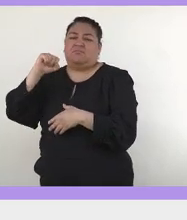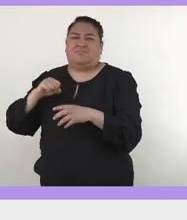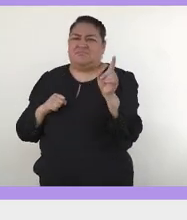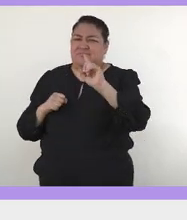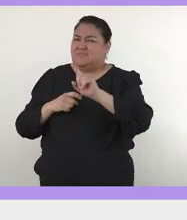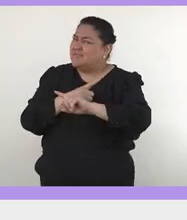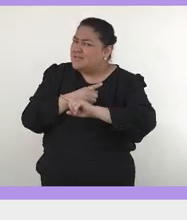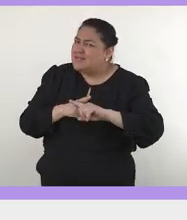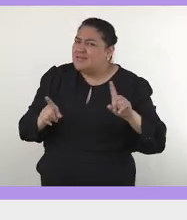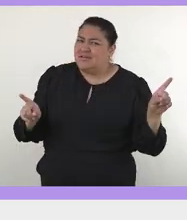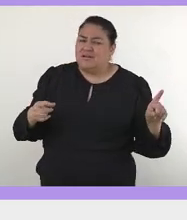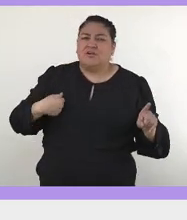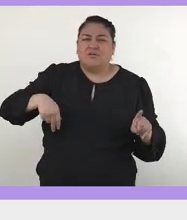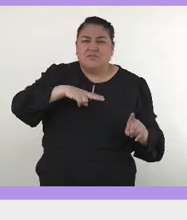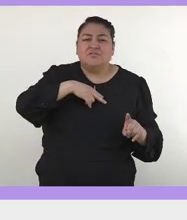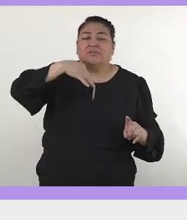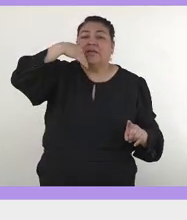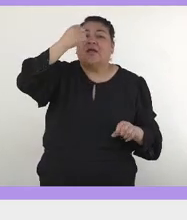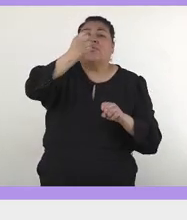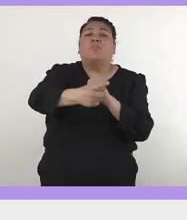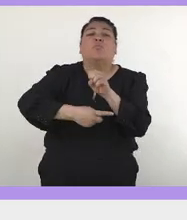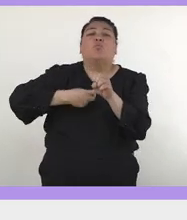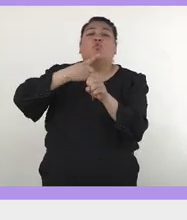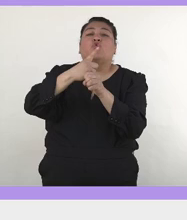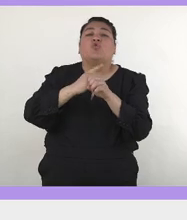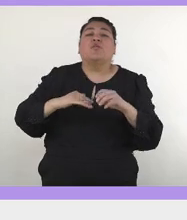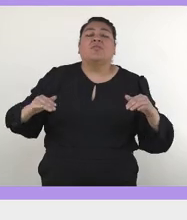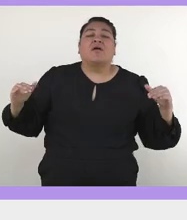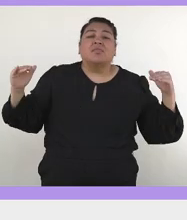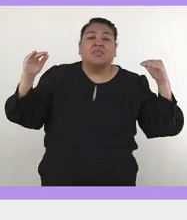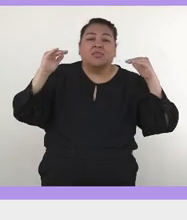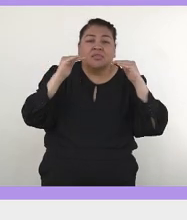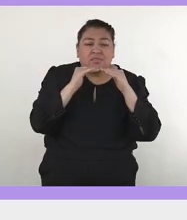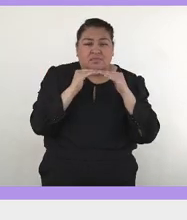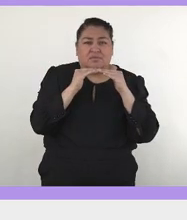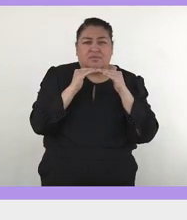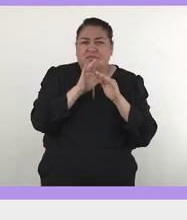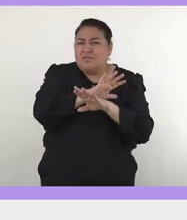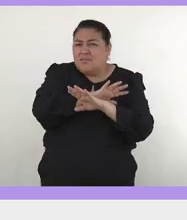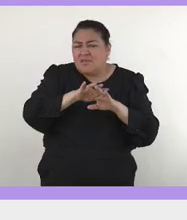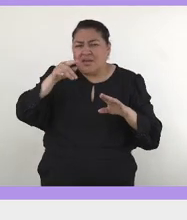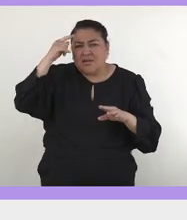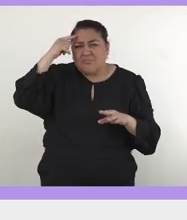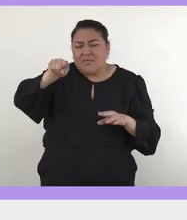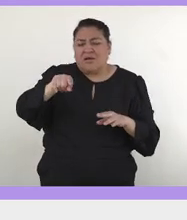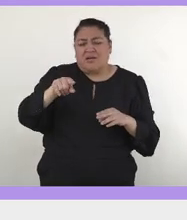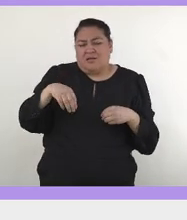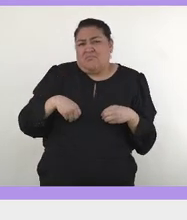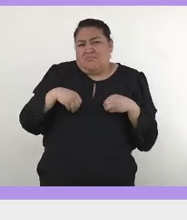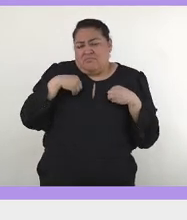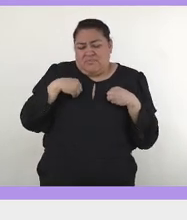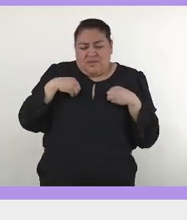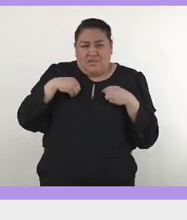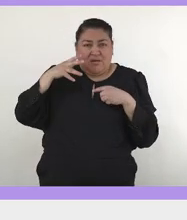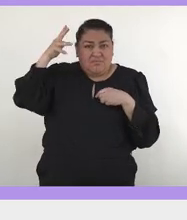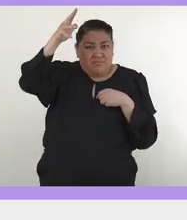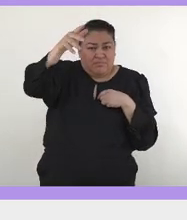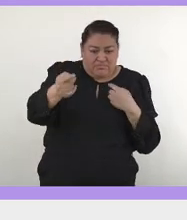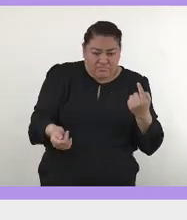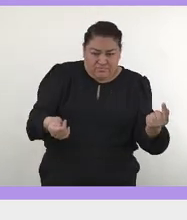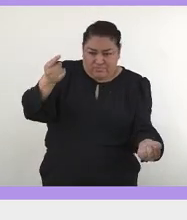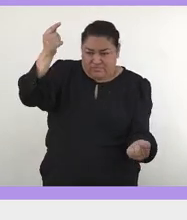la balanza nada más por nosotras y por ustedes también, por un mundo mucho mejor para las generaciones que vienen.